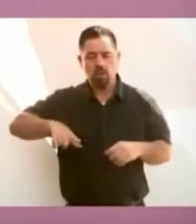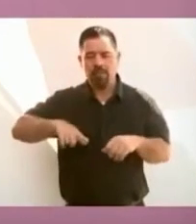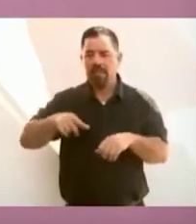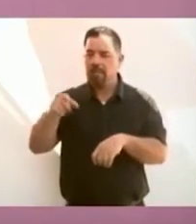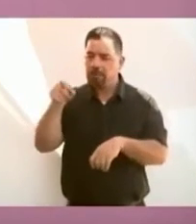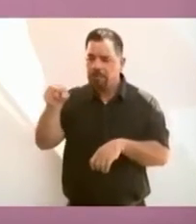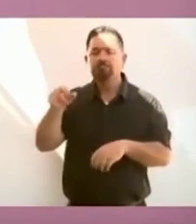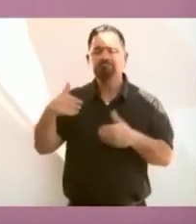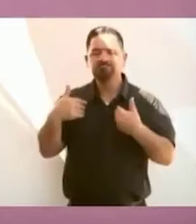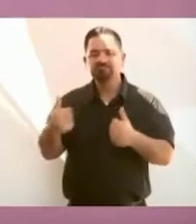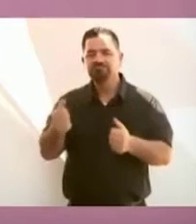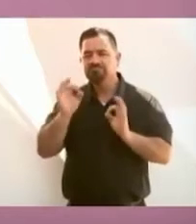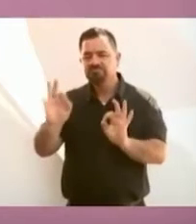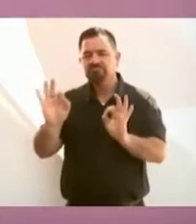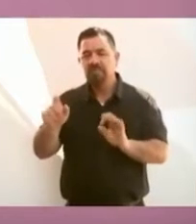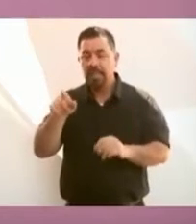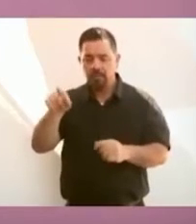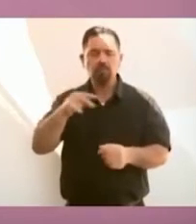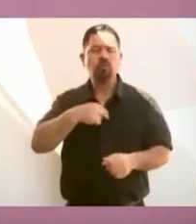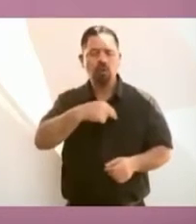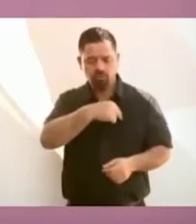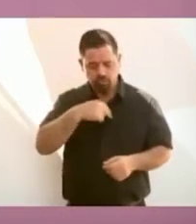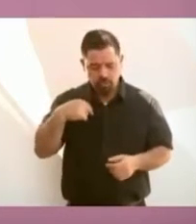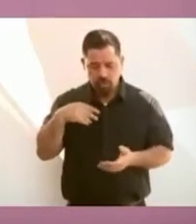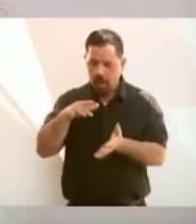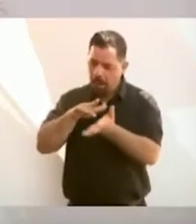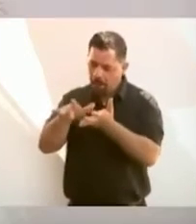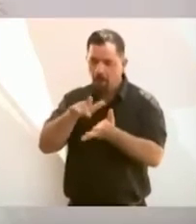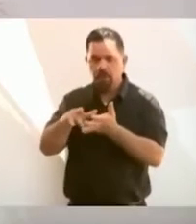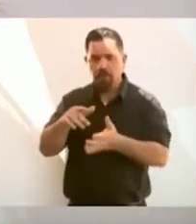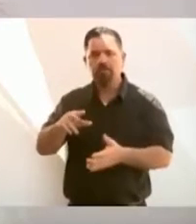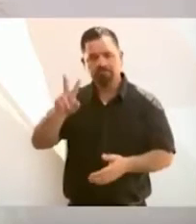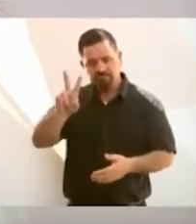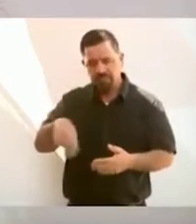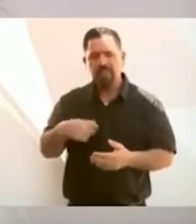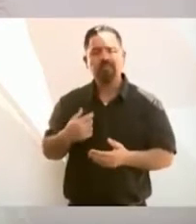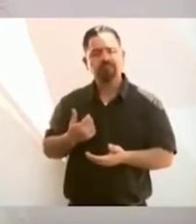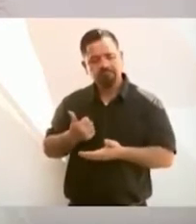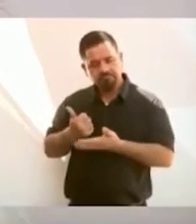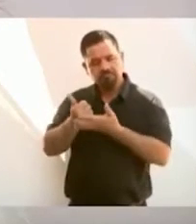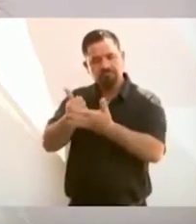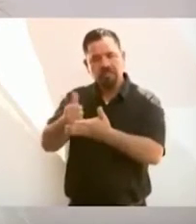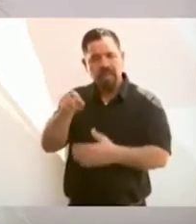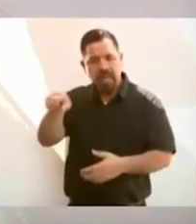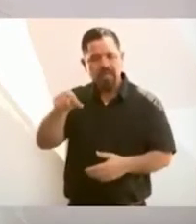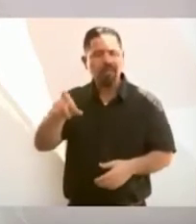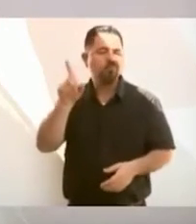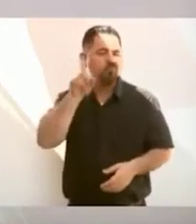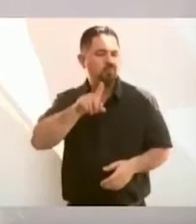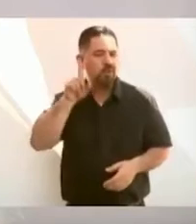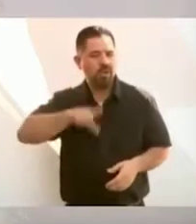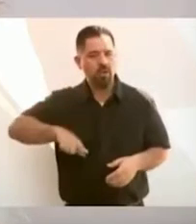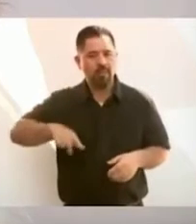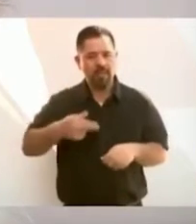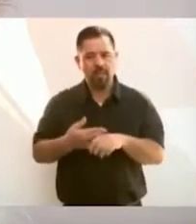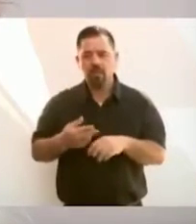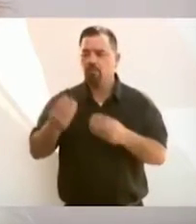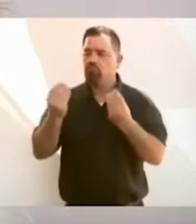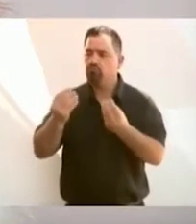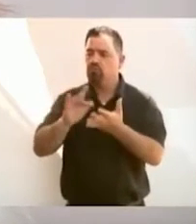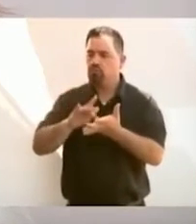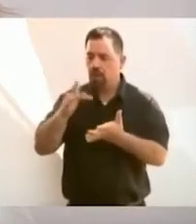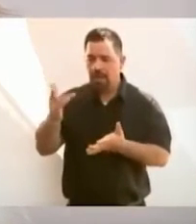nuestro apoyo, todo nuestro respaldo, la gobernadora de Sonora. Le agradezco mucho